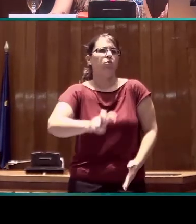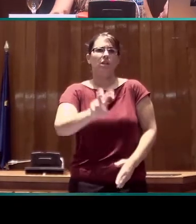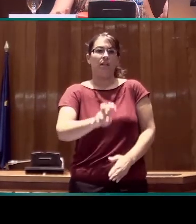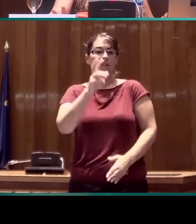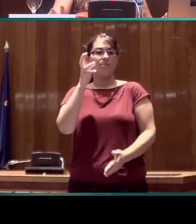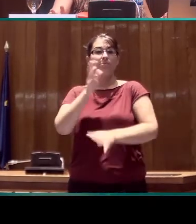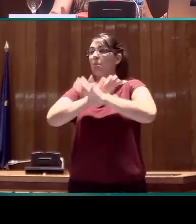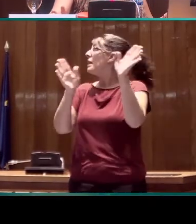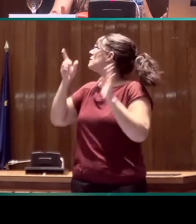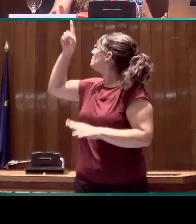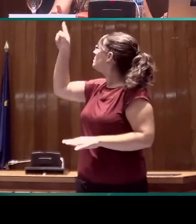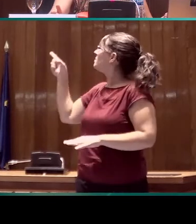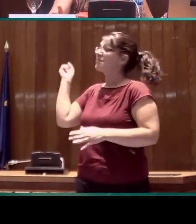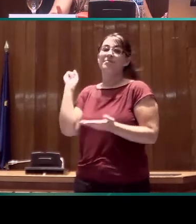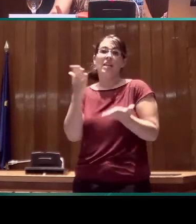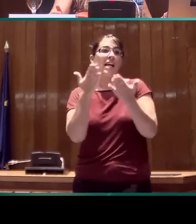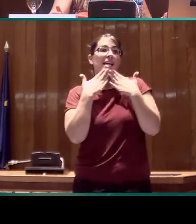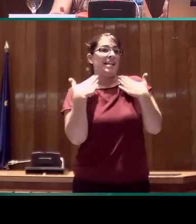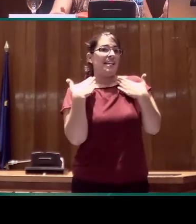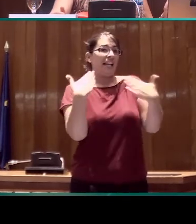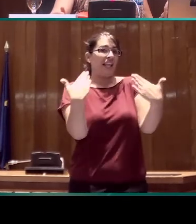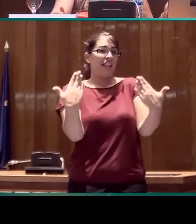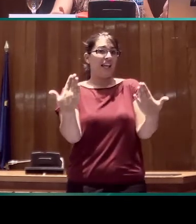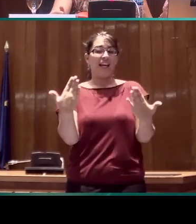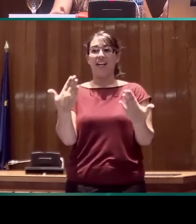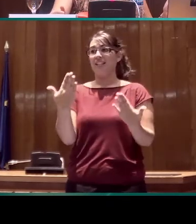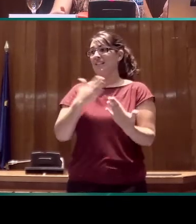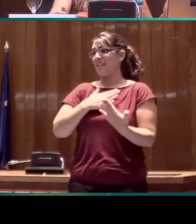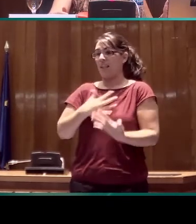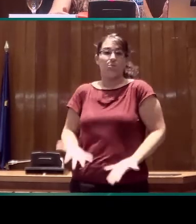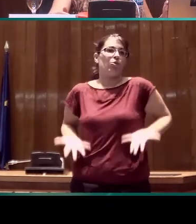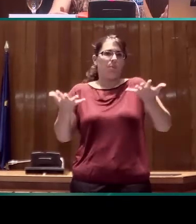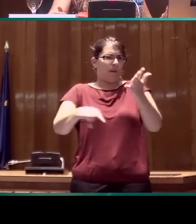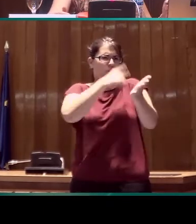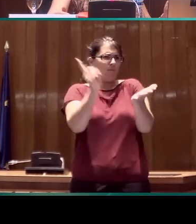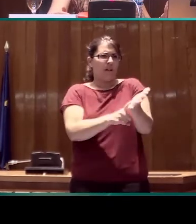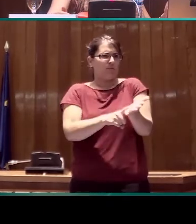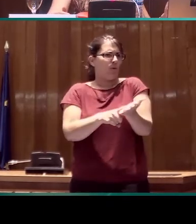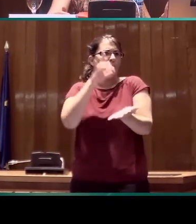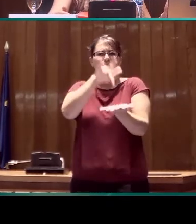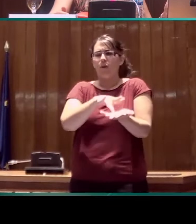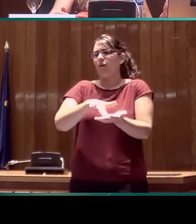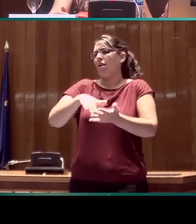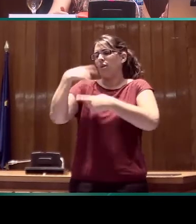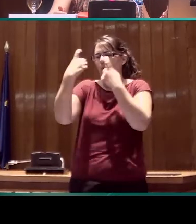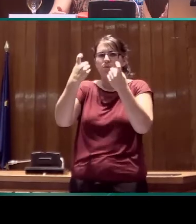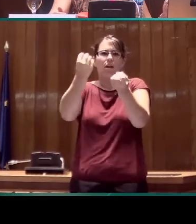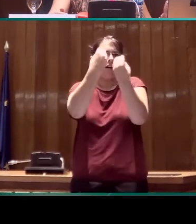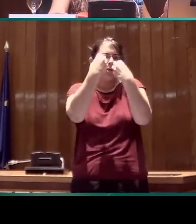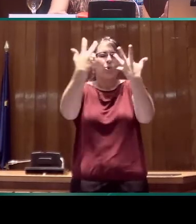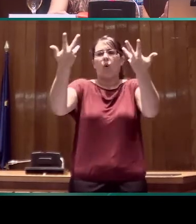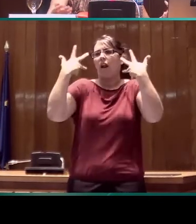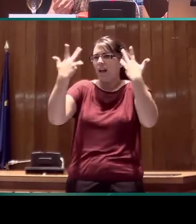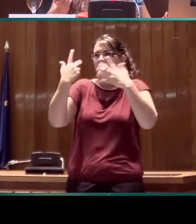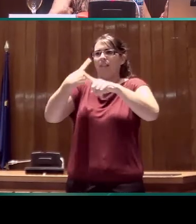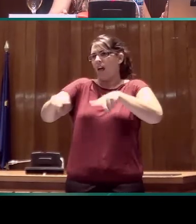y mi agradecimiento y, por supuesto, mi disponibilidad para las preguntas, observaciones y sugerencias que